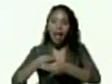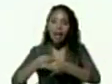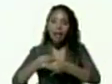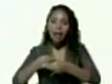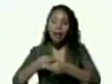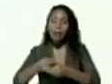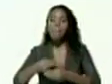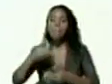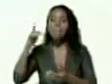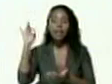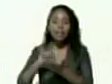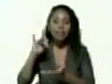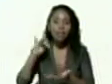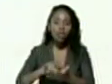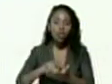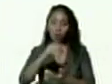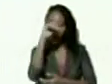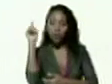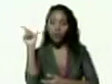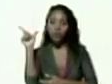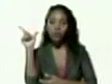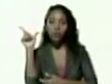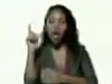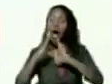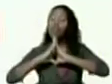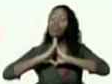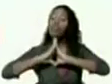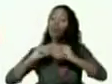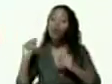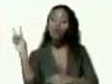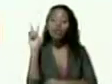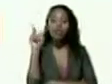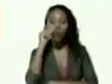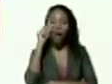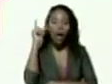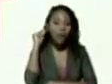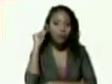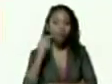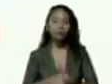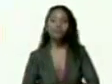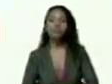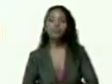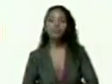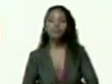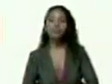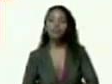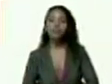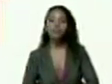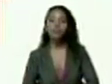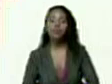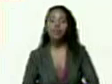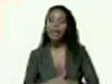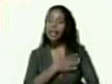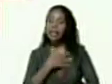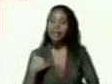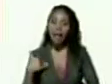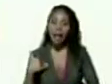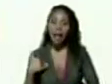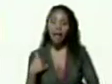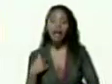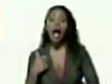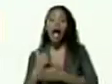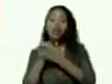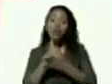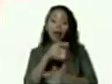Partido Socialista Unido de Venezuela a todos los venezolanos a todas las venezolanas que quieran dar ese paso al